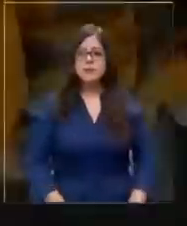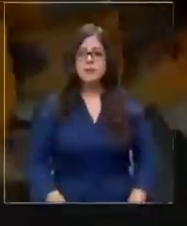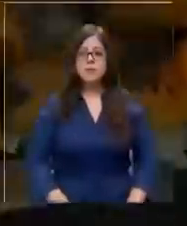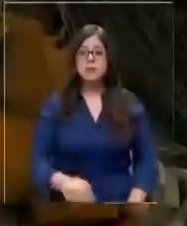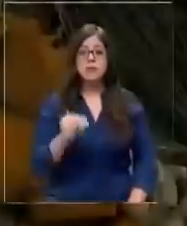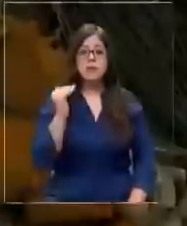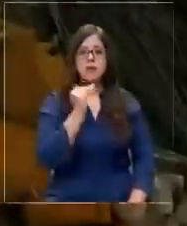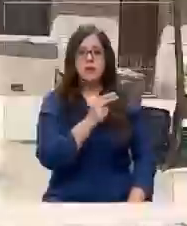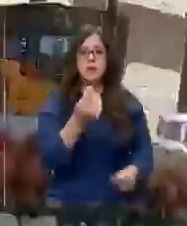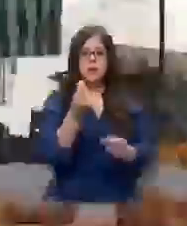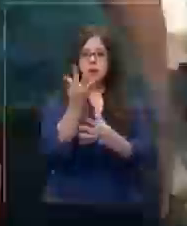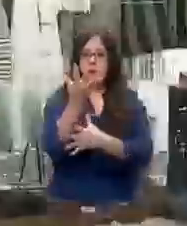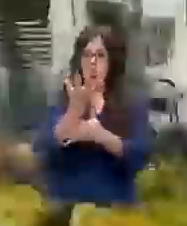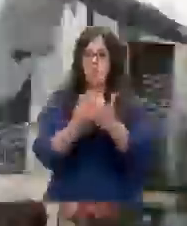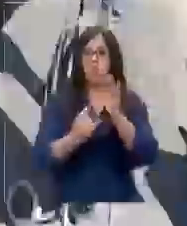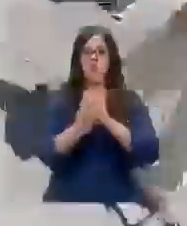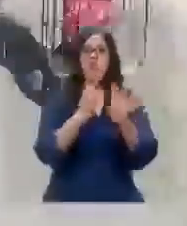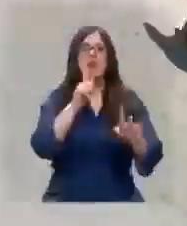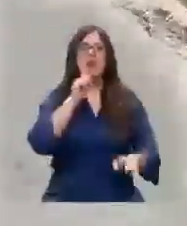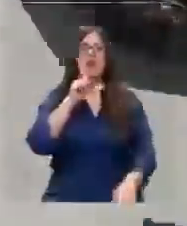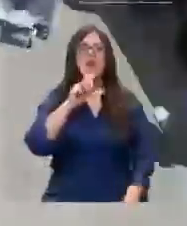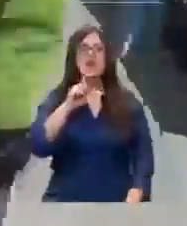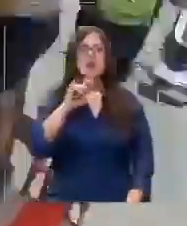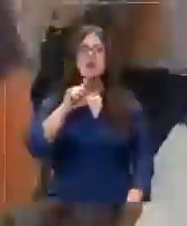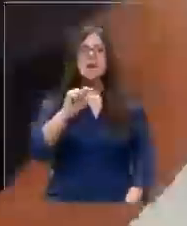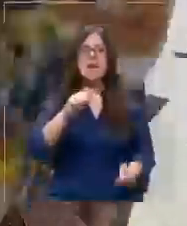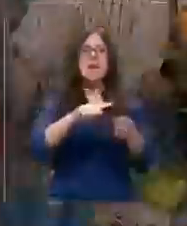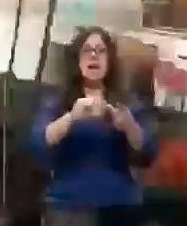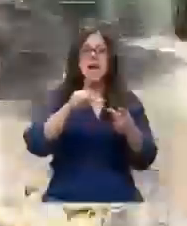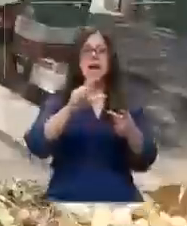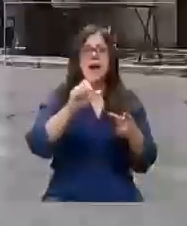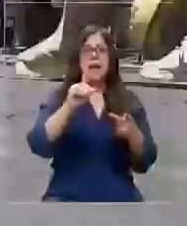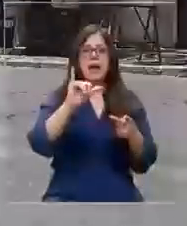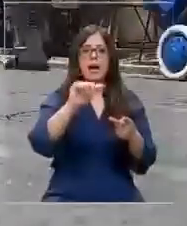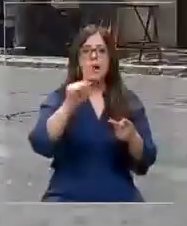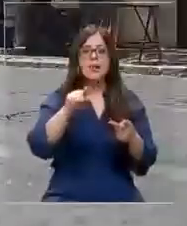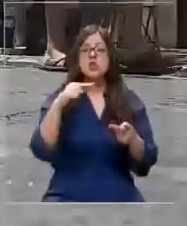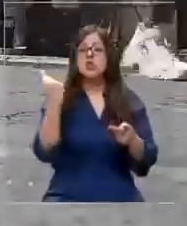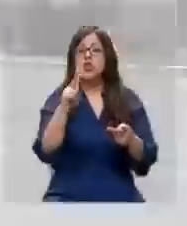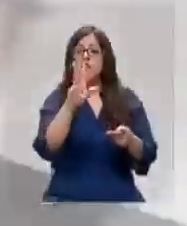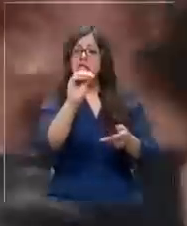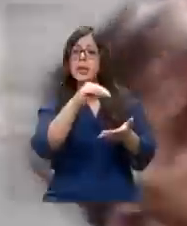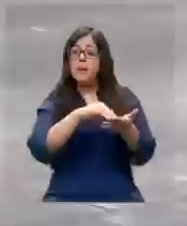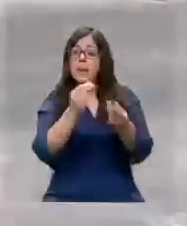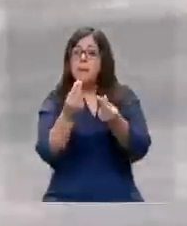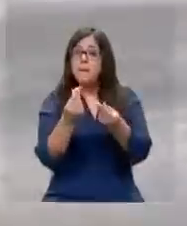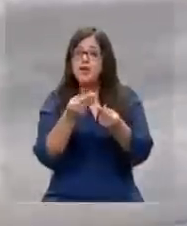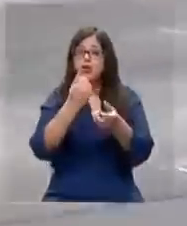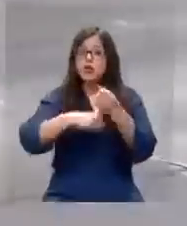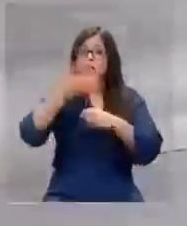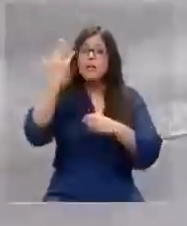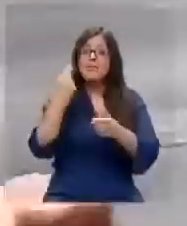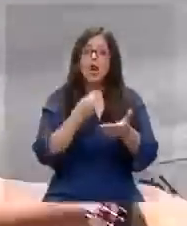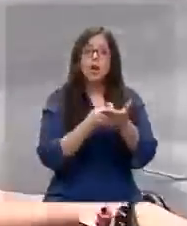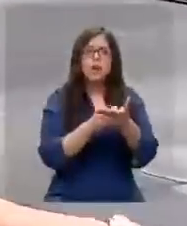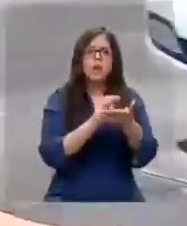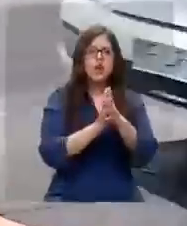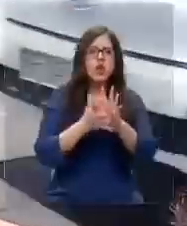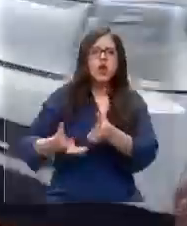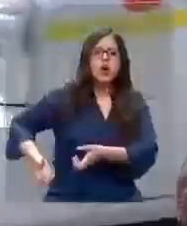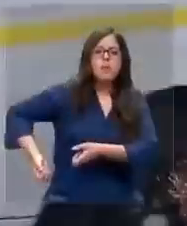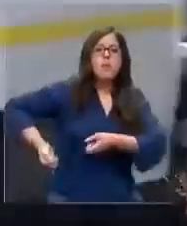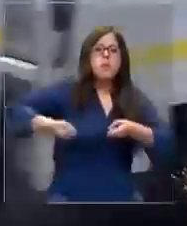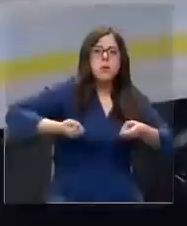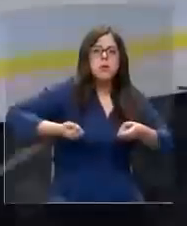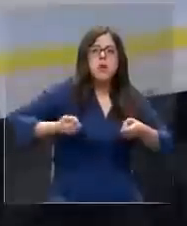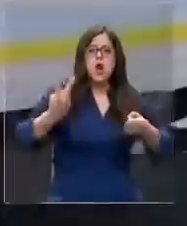de rápido se le fue el dinero en esta feria a Cecilia y Gladys. Nosotros con 20 mil pesos el año pasado comprábamos el carro lleno y veníamos con dos